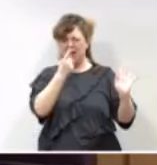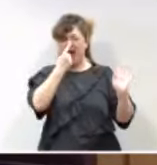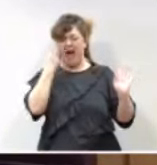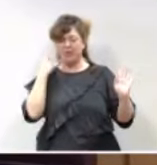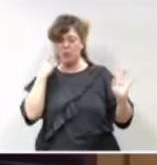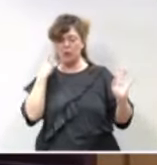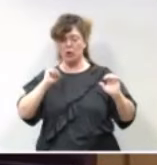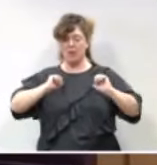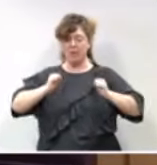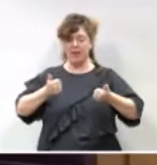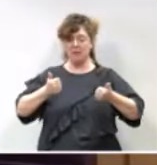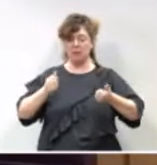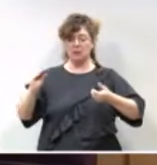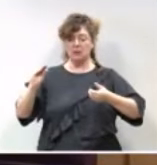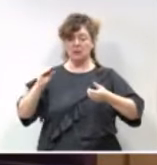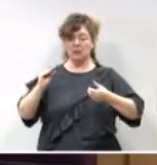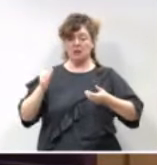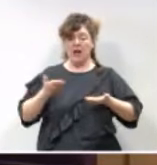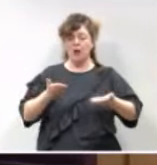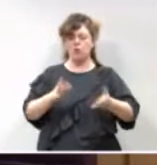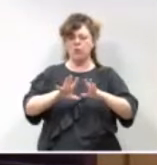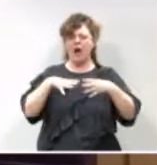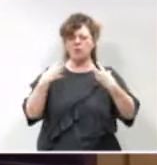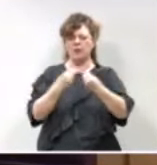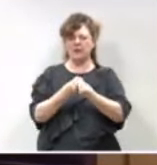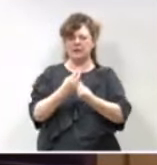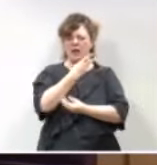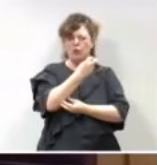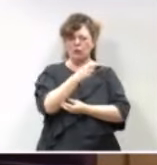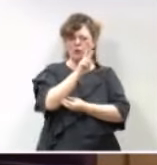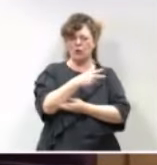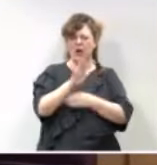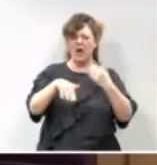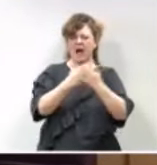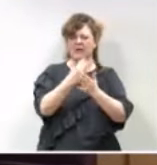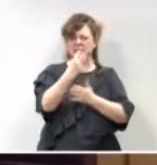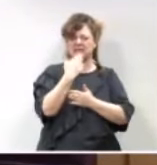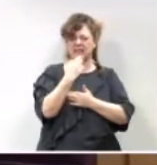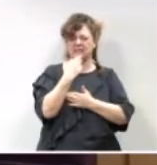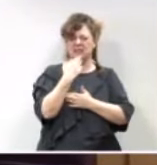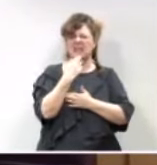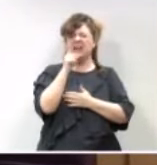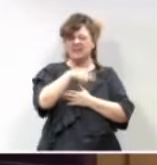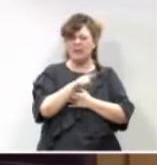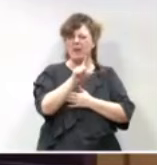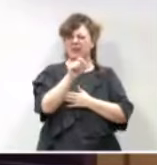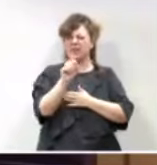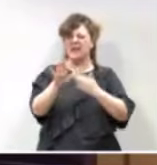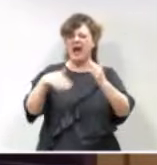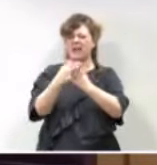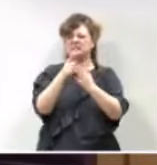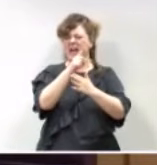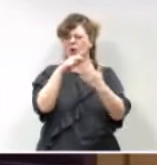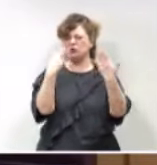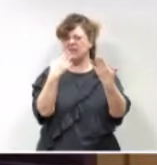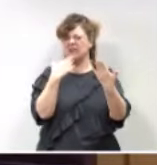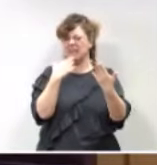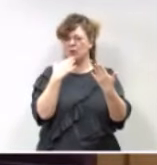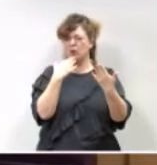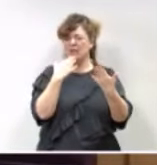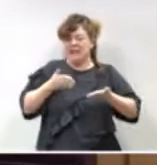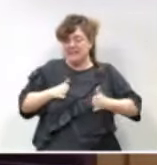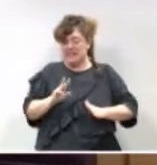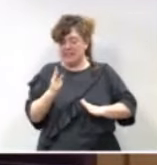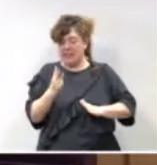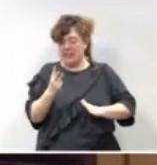año ya estrenamos una ayuda universal de 200 euros al mes hasta los tres años y de 100 euros hasta los siete a partir del tercer